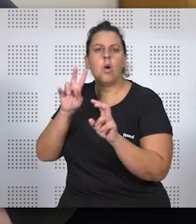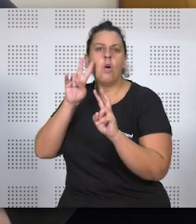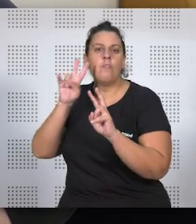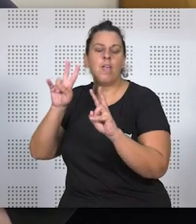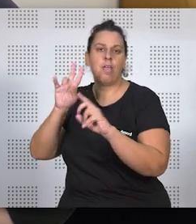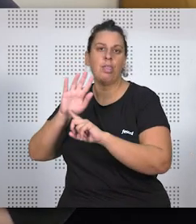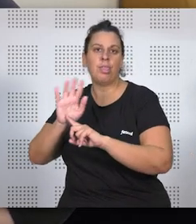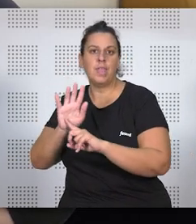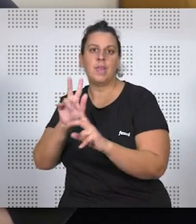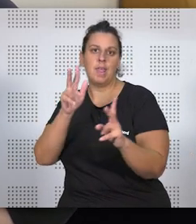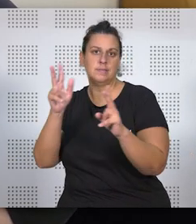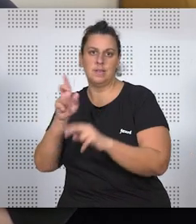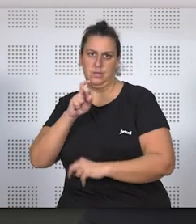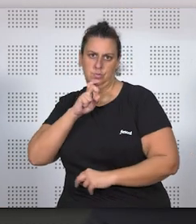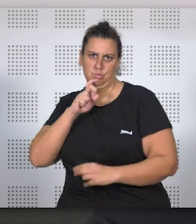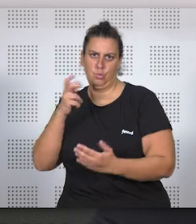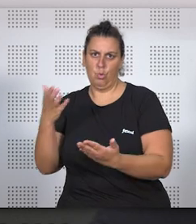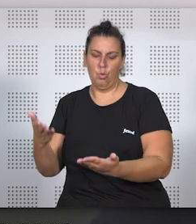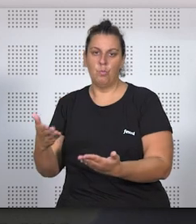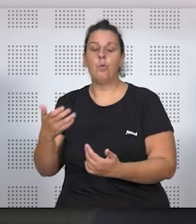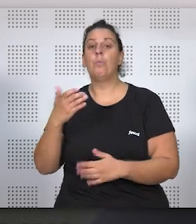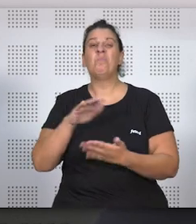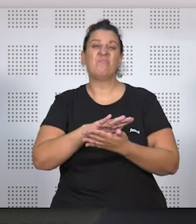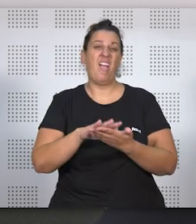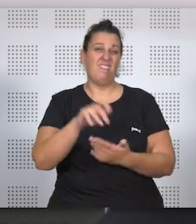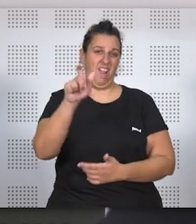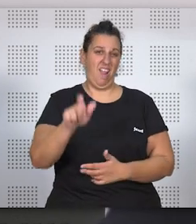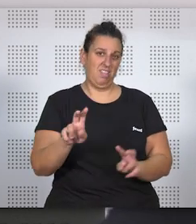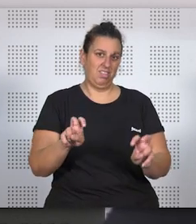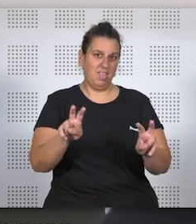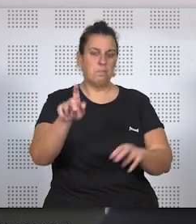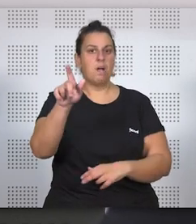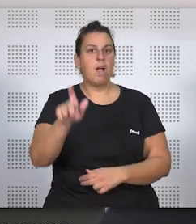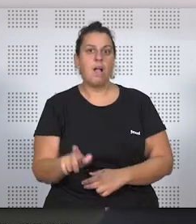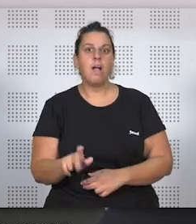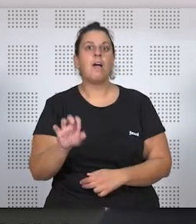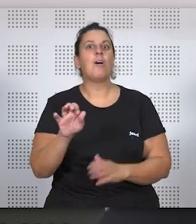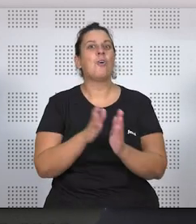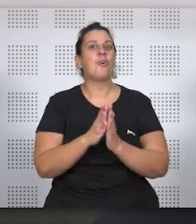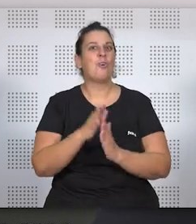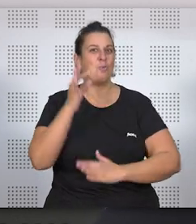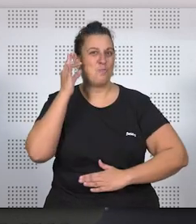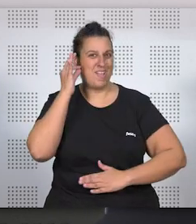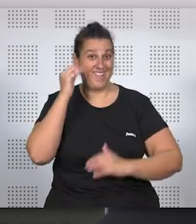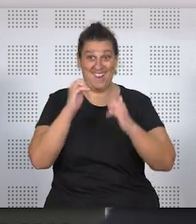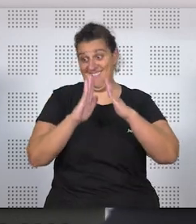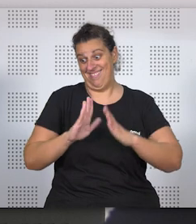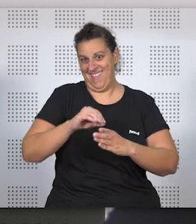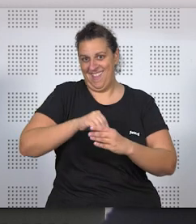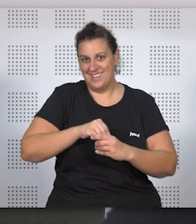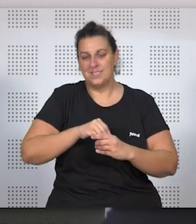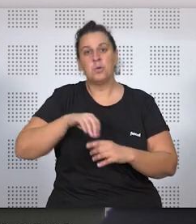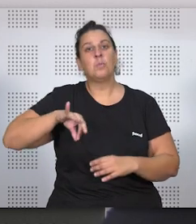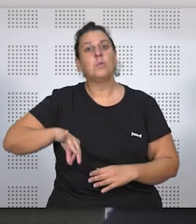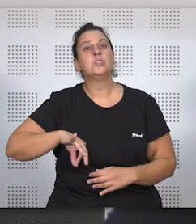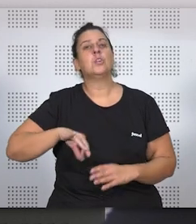algún modo en el cine y las series. Para hablar de ello tenemos a una compañera de la casa, porque ha sido